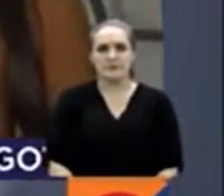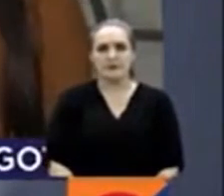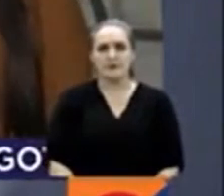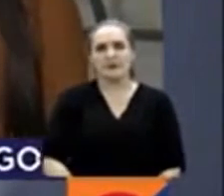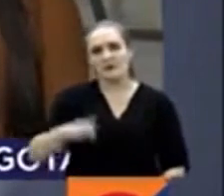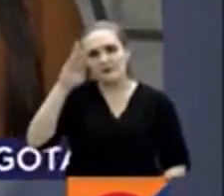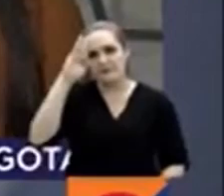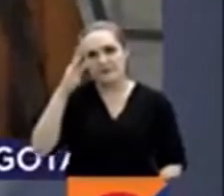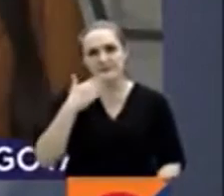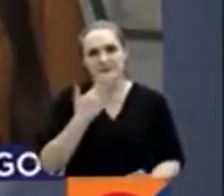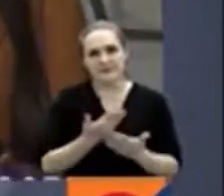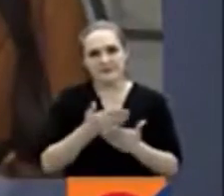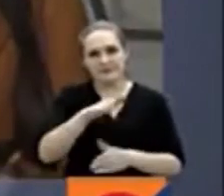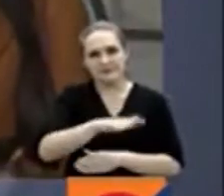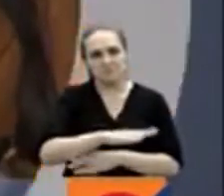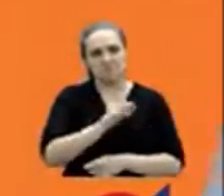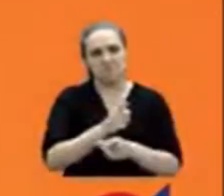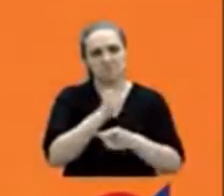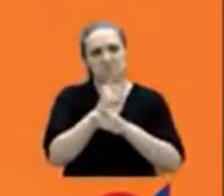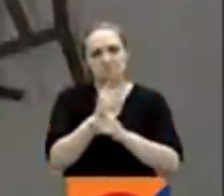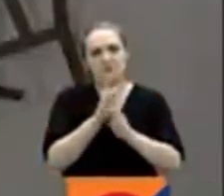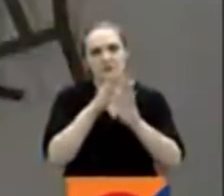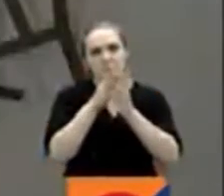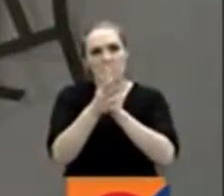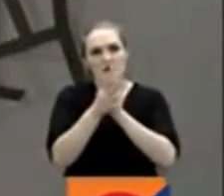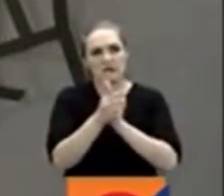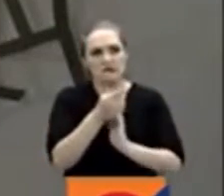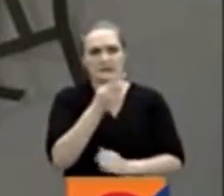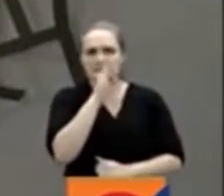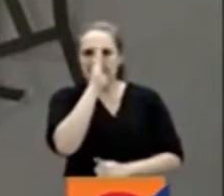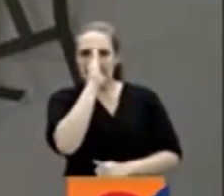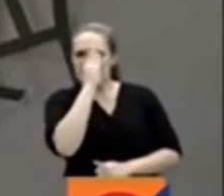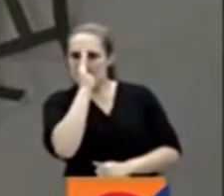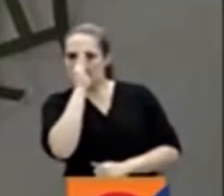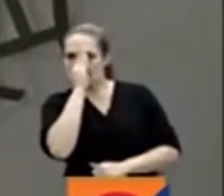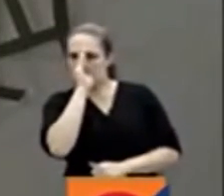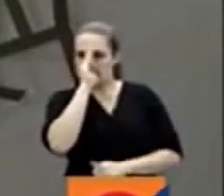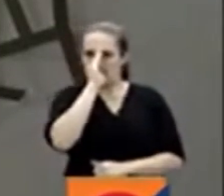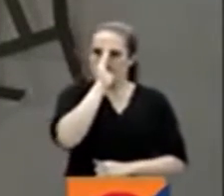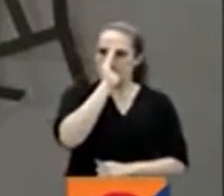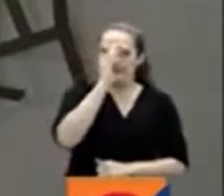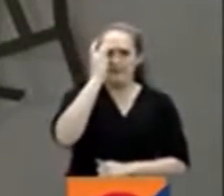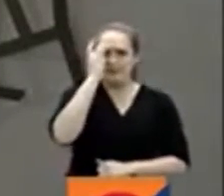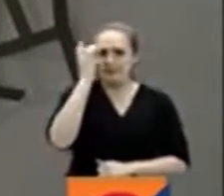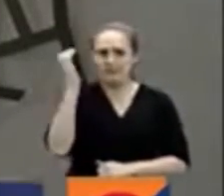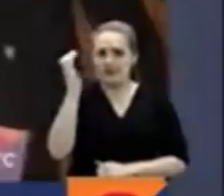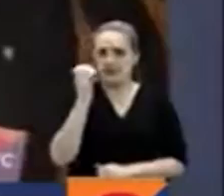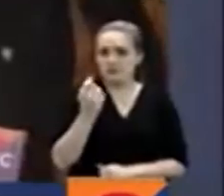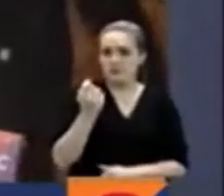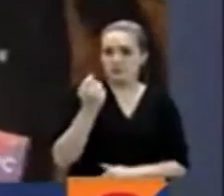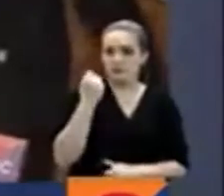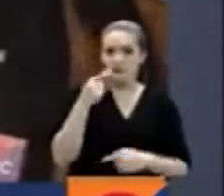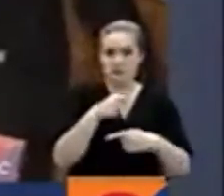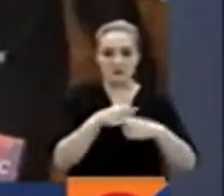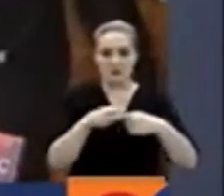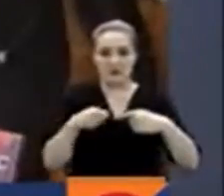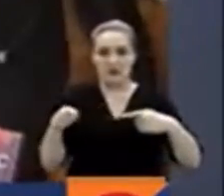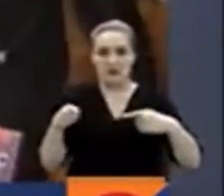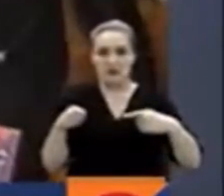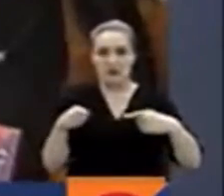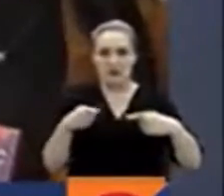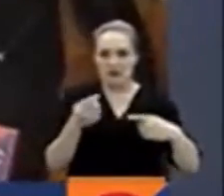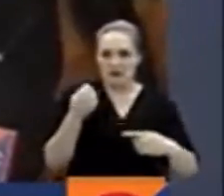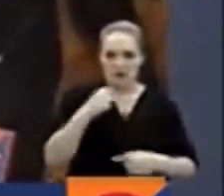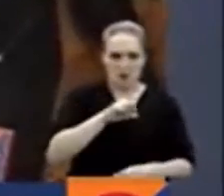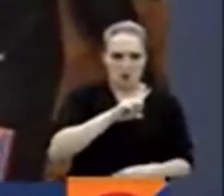Hola, muy buenas tardes. Pues precisamente esa incertidumbre se genera porque a lo largo de esta semana el dólar ha venido alcanzando